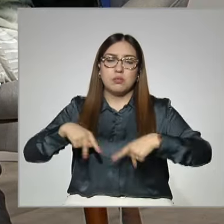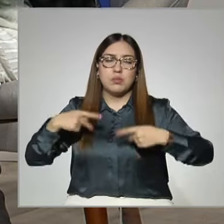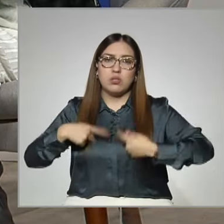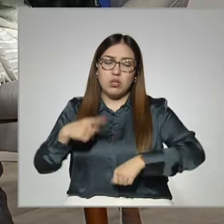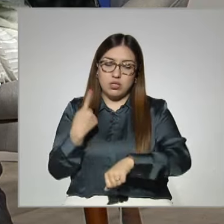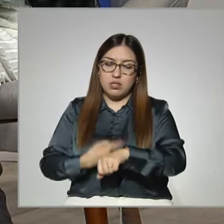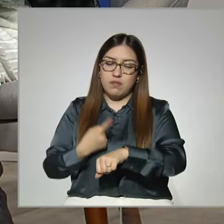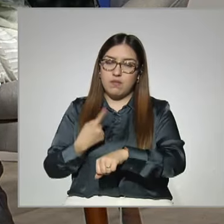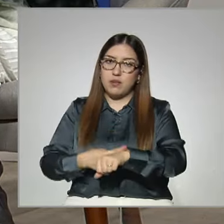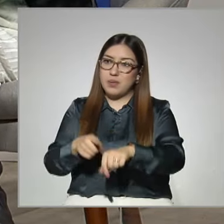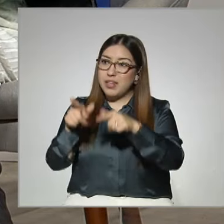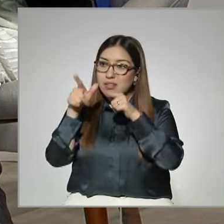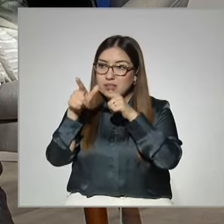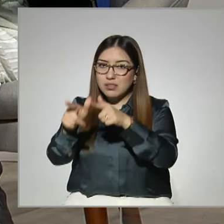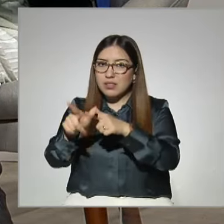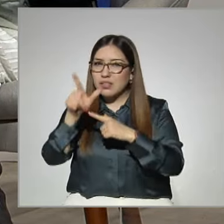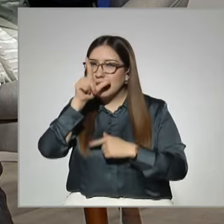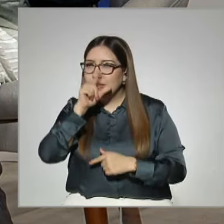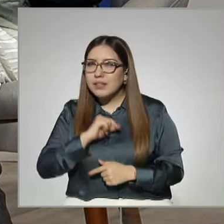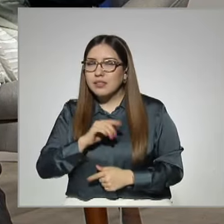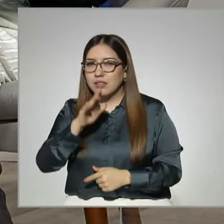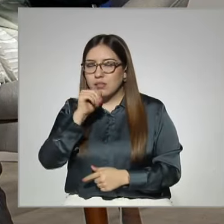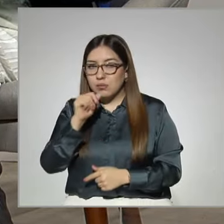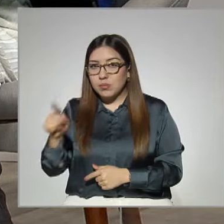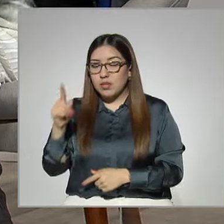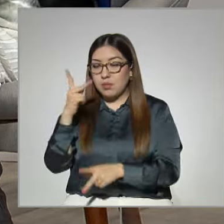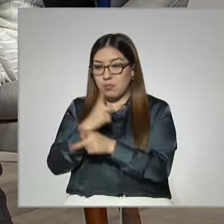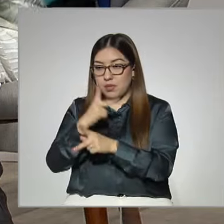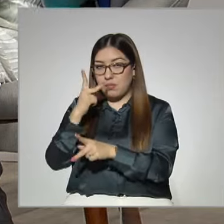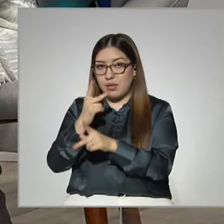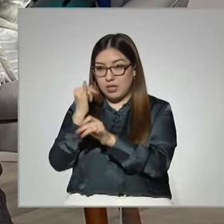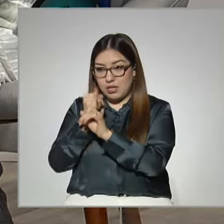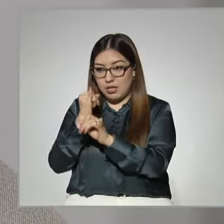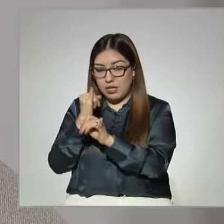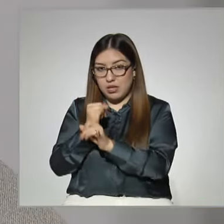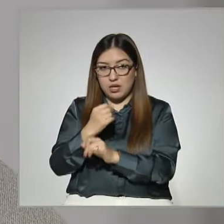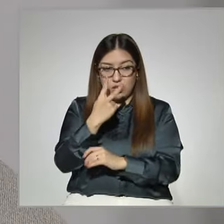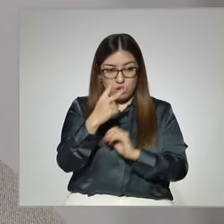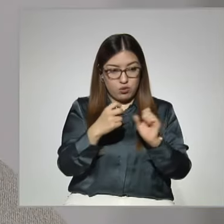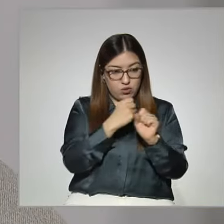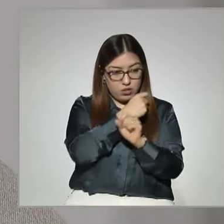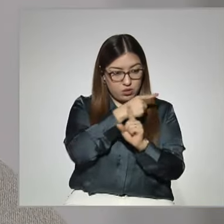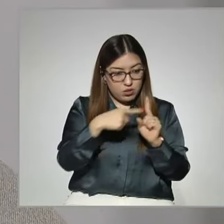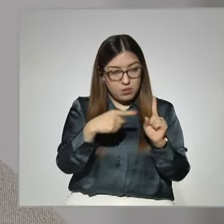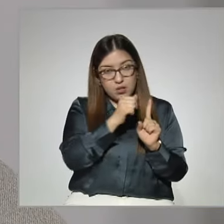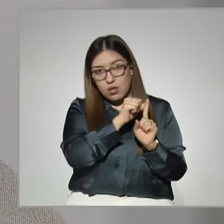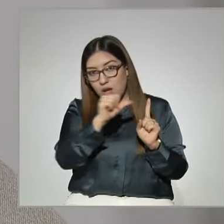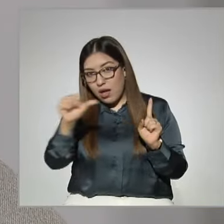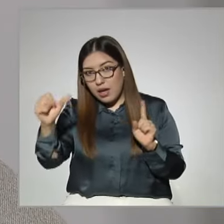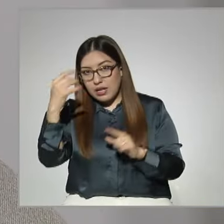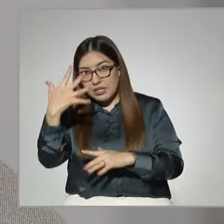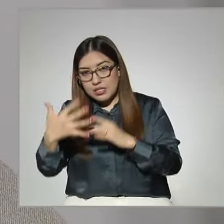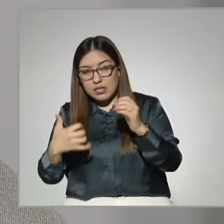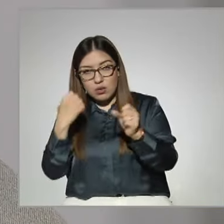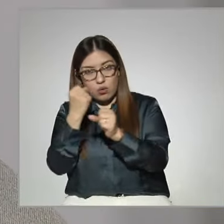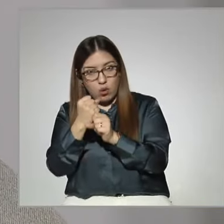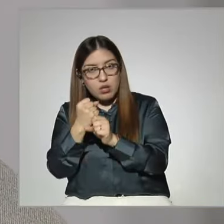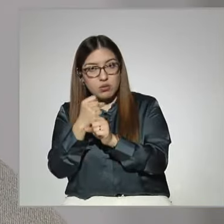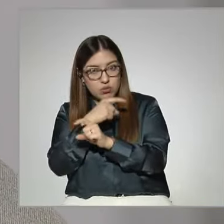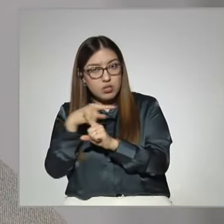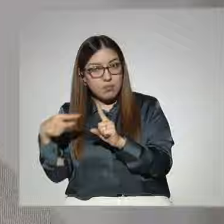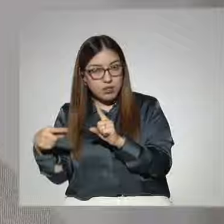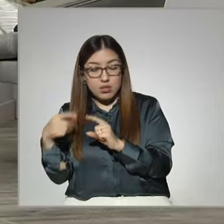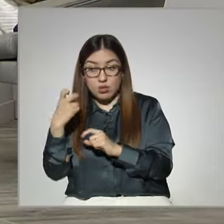continuar, no pudieron construir. Tomamos en cuenta que prepa en línea dura dos años y medio, pero se puede extender hasta cinco años y medio para acabar. Si